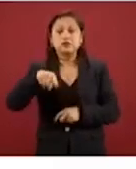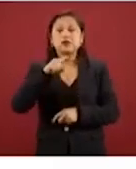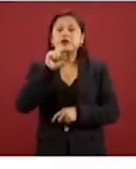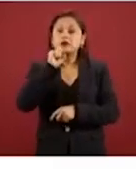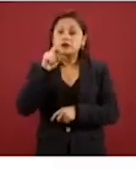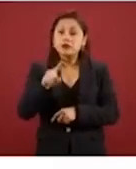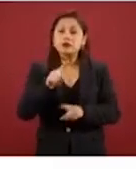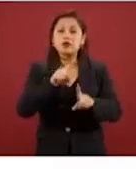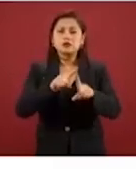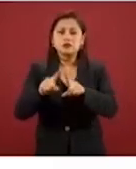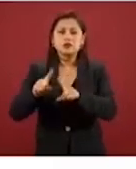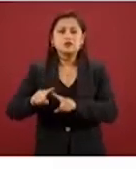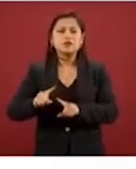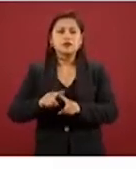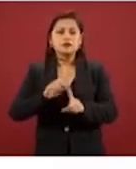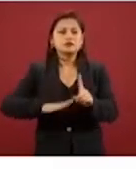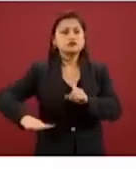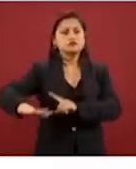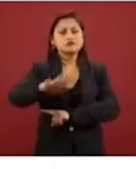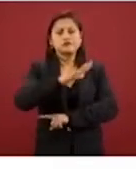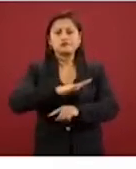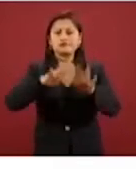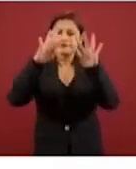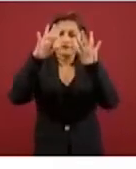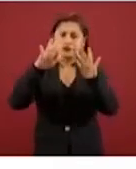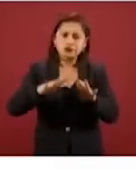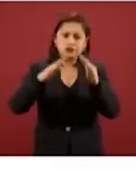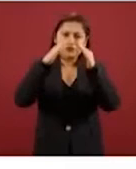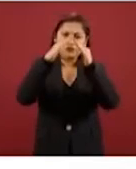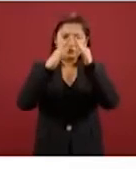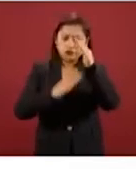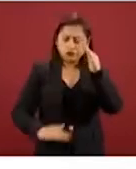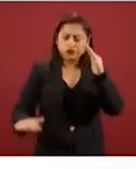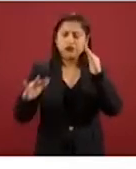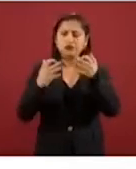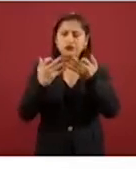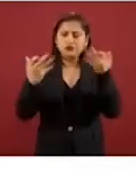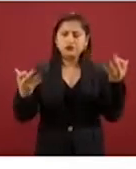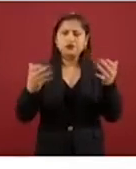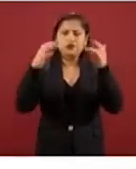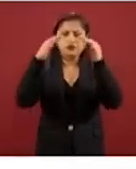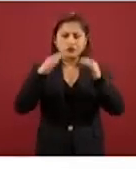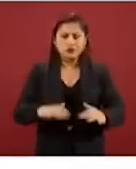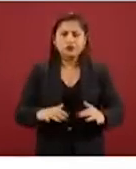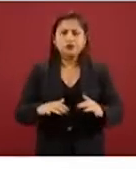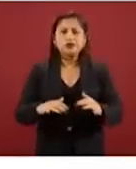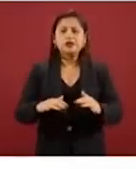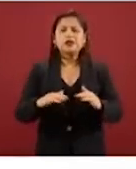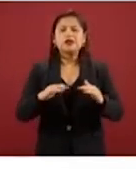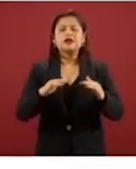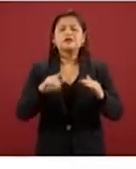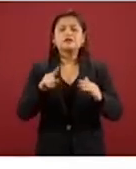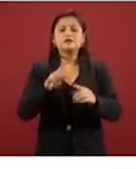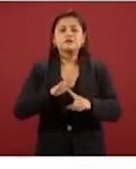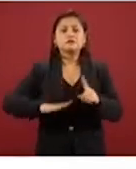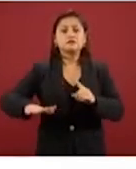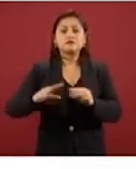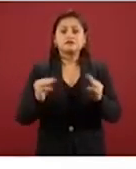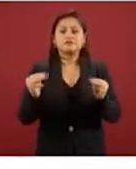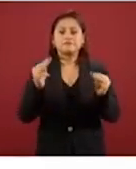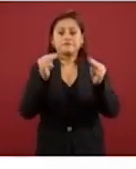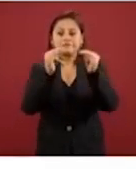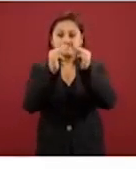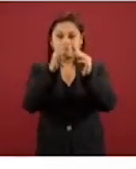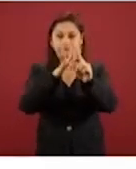da, un fenómeno que se da de derrumbes, de deslaves, de deslizamientos que se da en las zonas serranas de nuestro país,